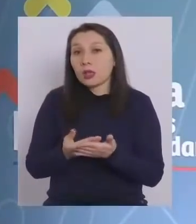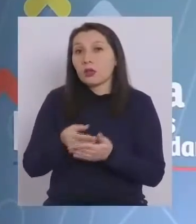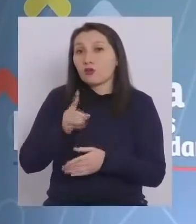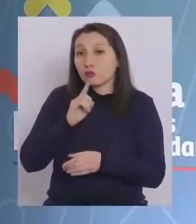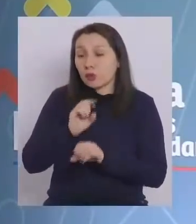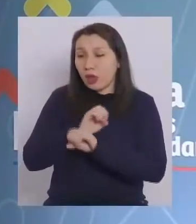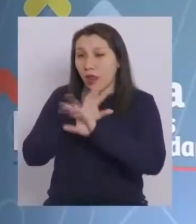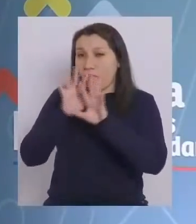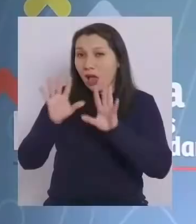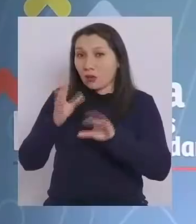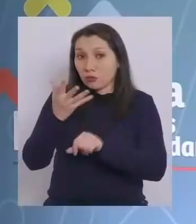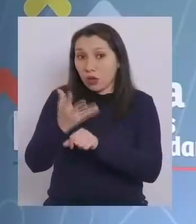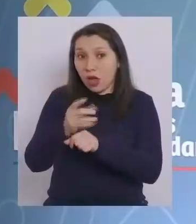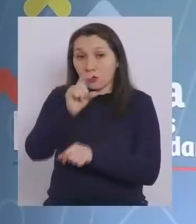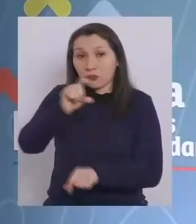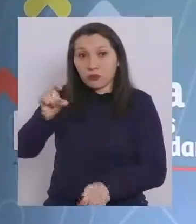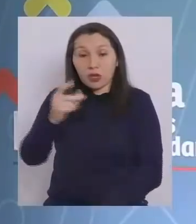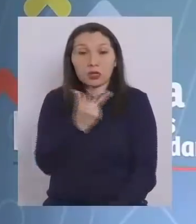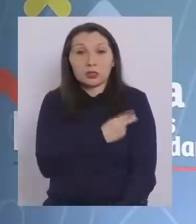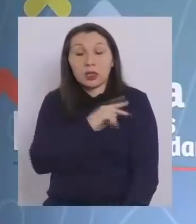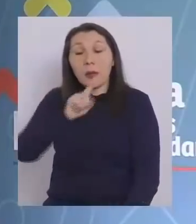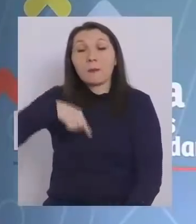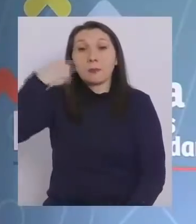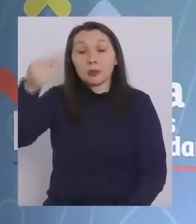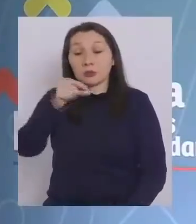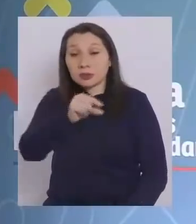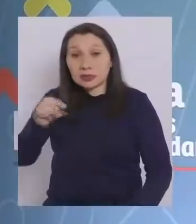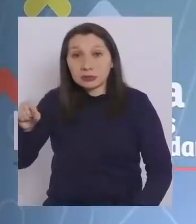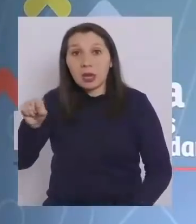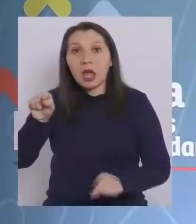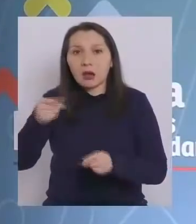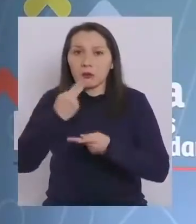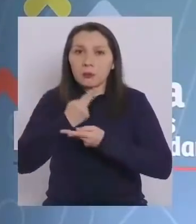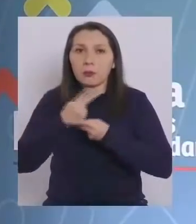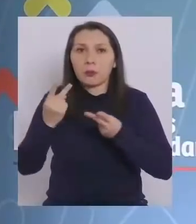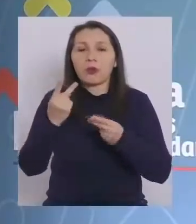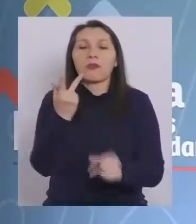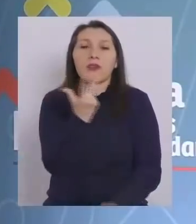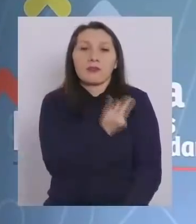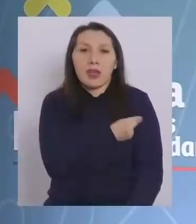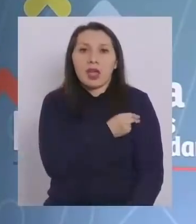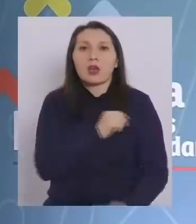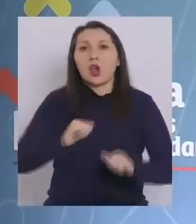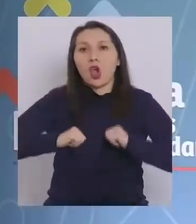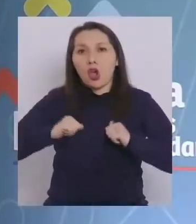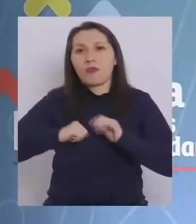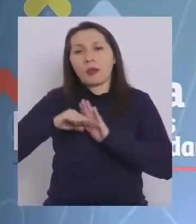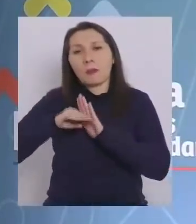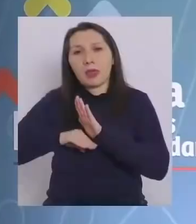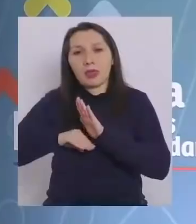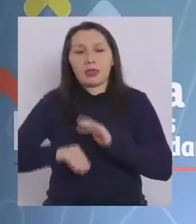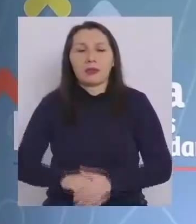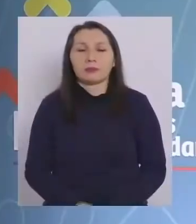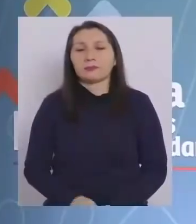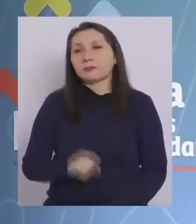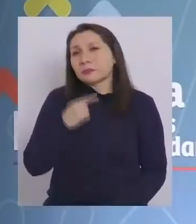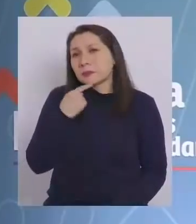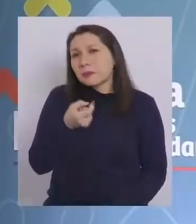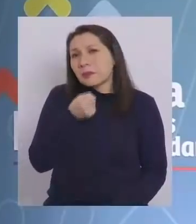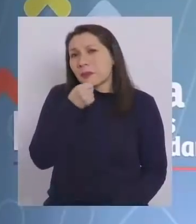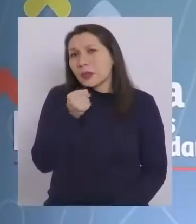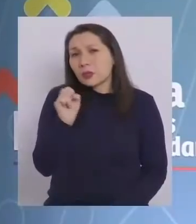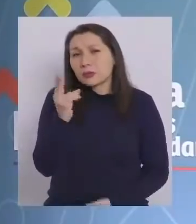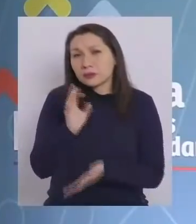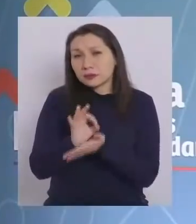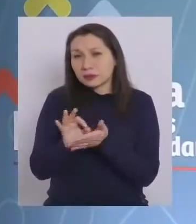claro la disponibilidad de vacunas para la semana siguiente, vamos a ir anunciando la vacunación de los jóvenes menores. Subsecretaria, y en ese